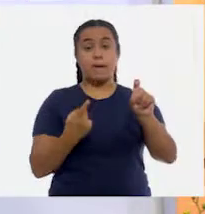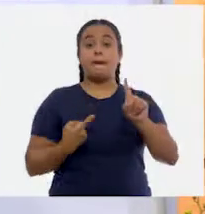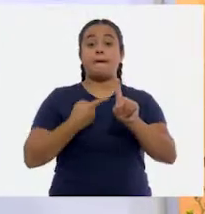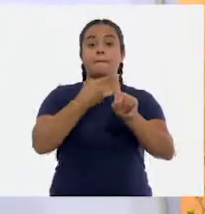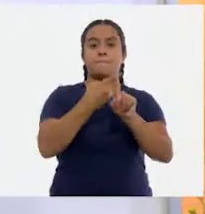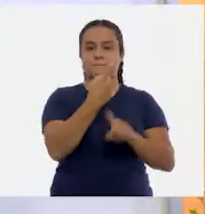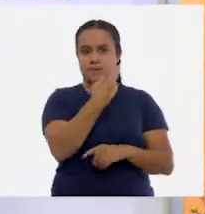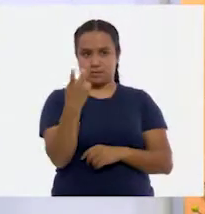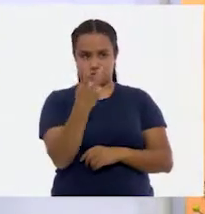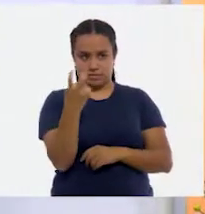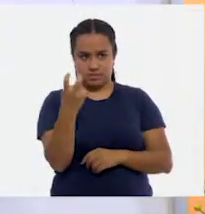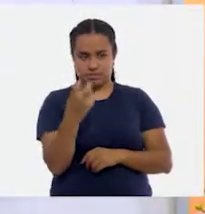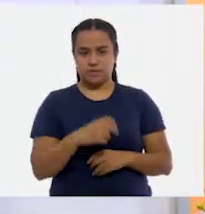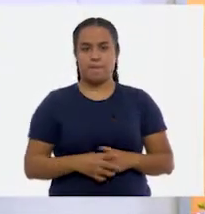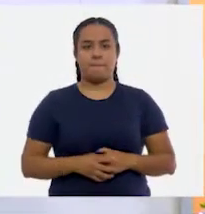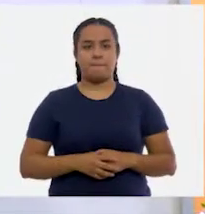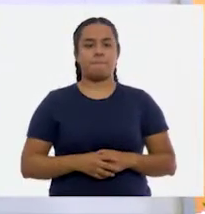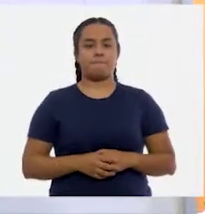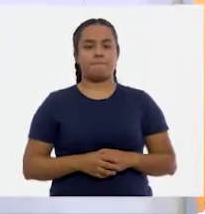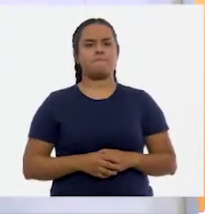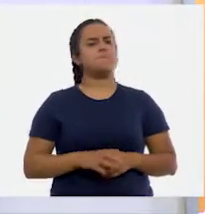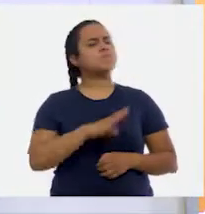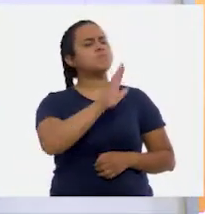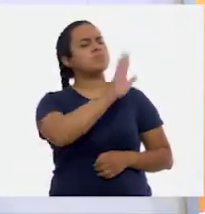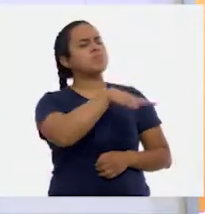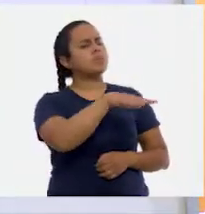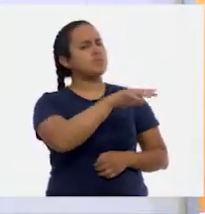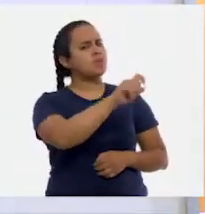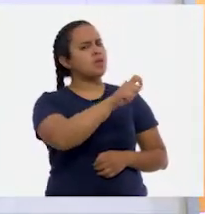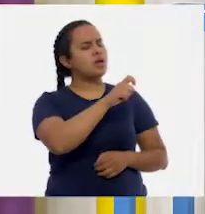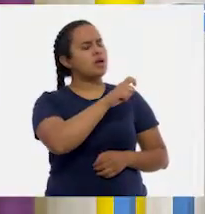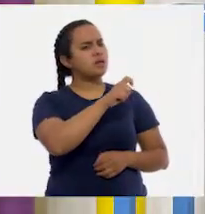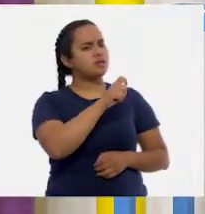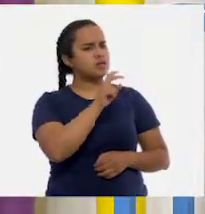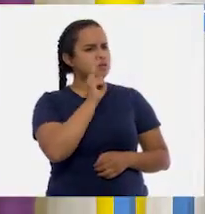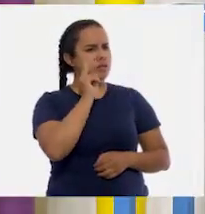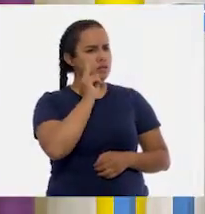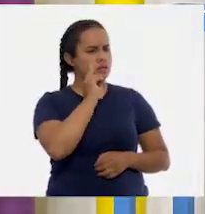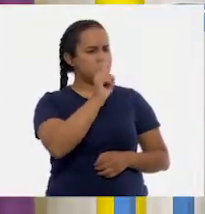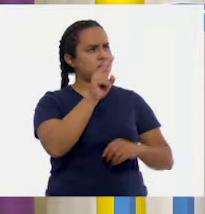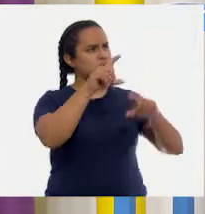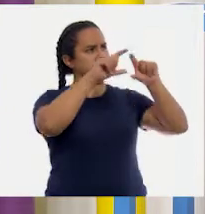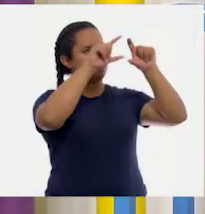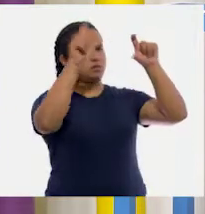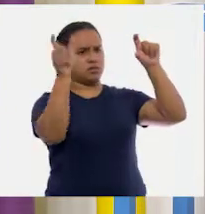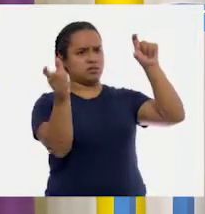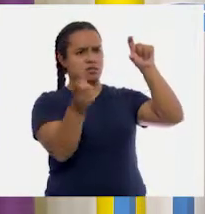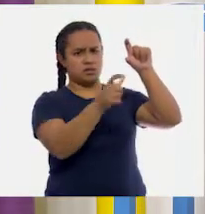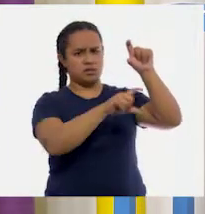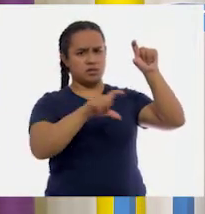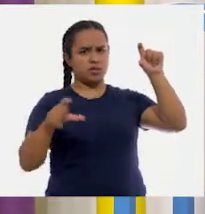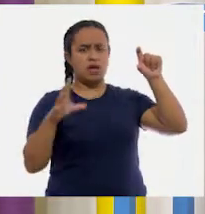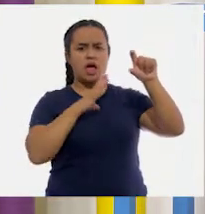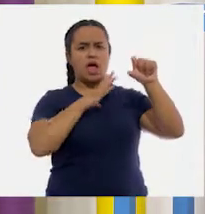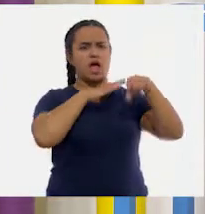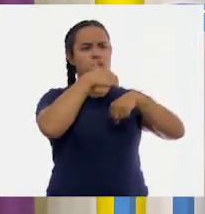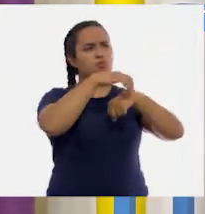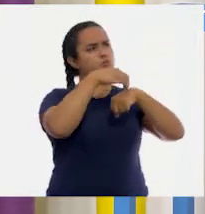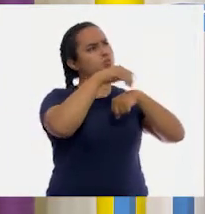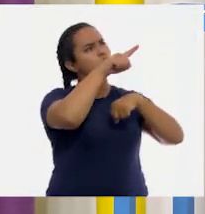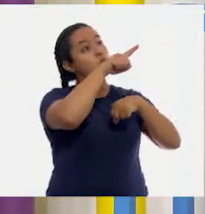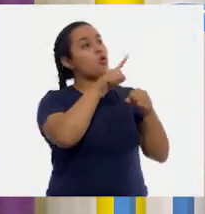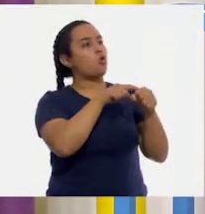sumar doscientos. Oye, Ale, ¿pero puedes ver algo en el tablero? Porque tenemos números en color verde.